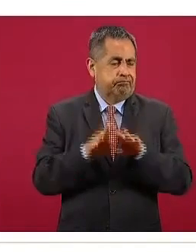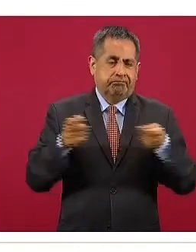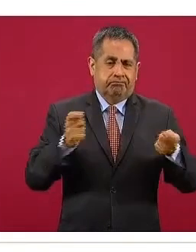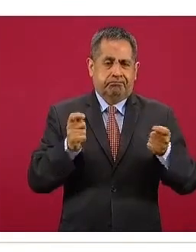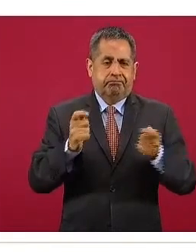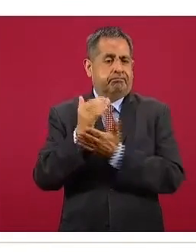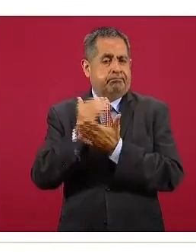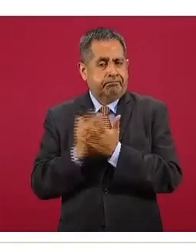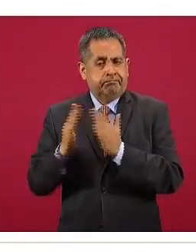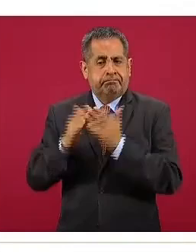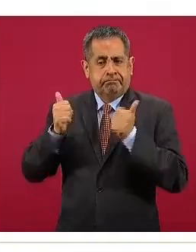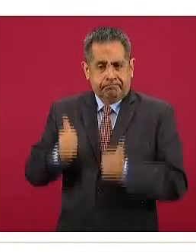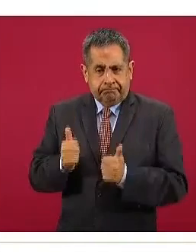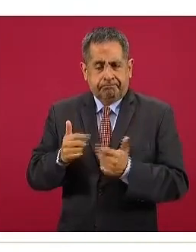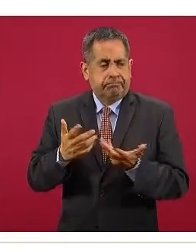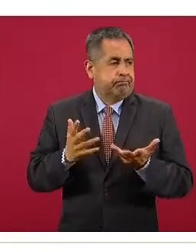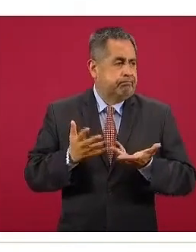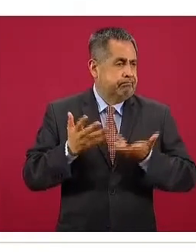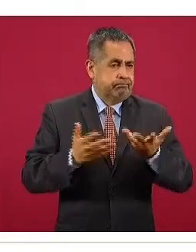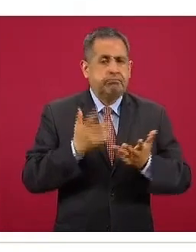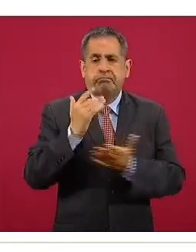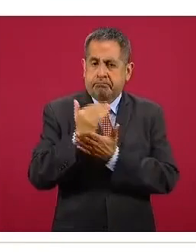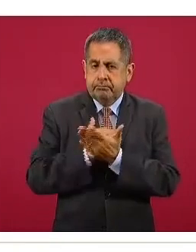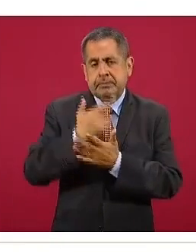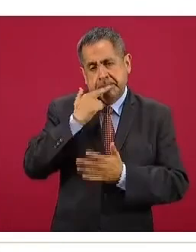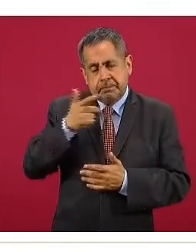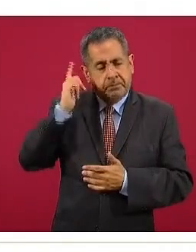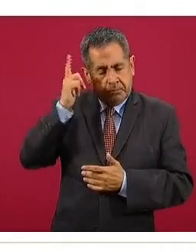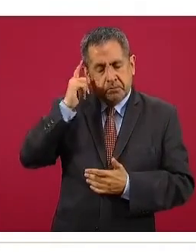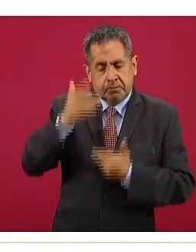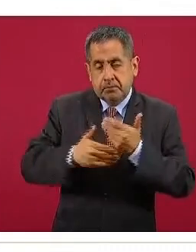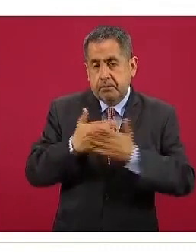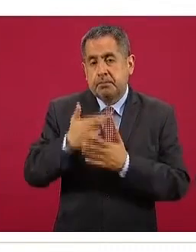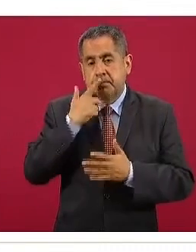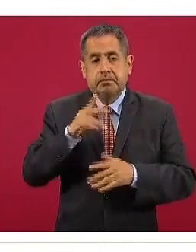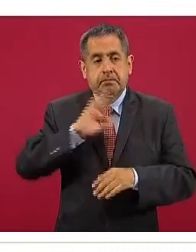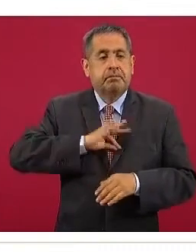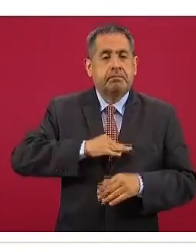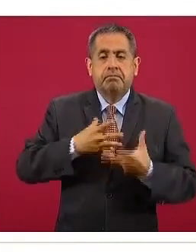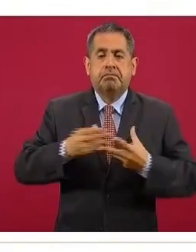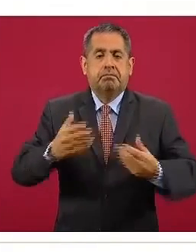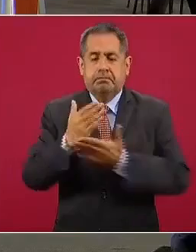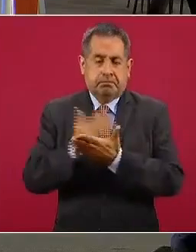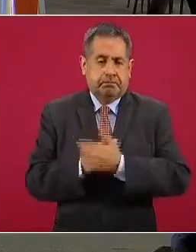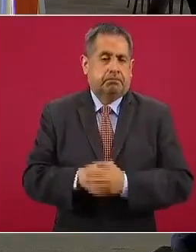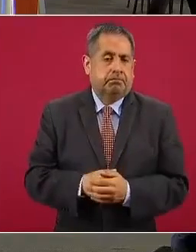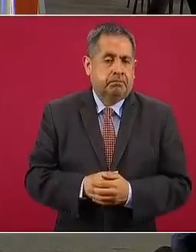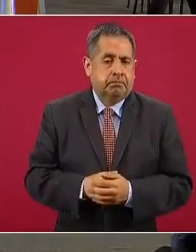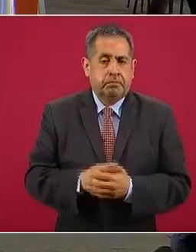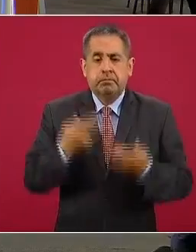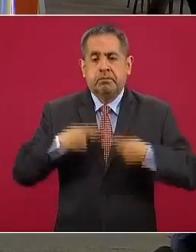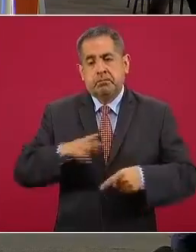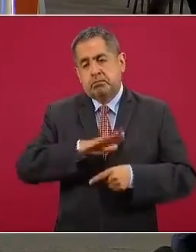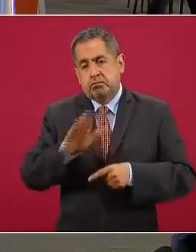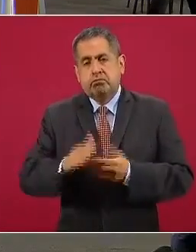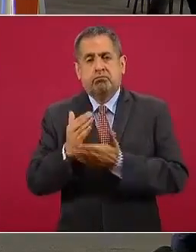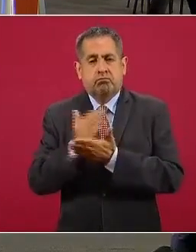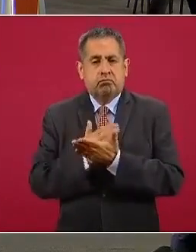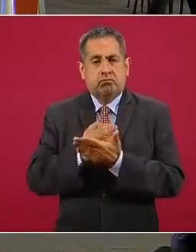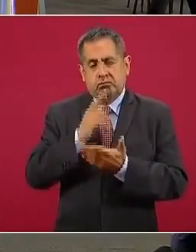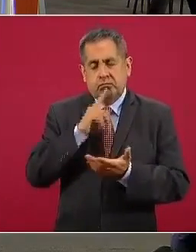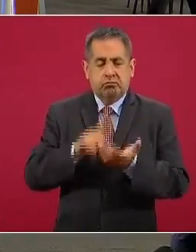permitan recuperar esa tendencia al descenso y en general en casos en mortalidad la siguiente y en